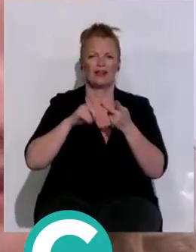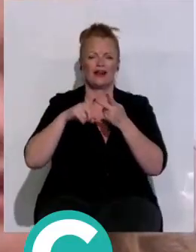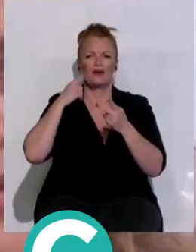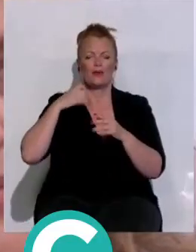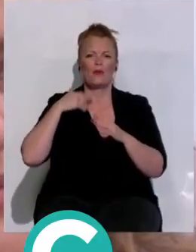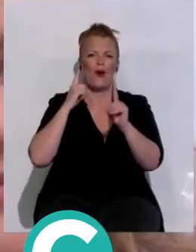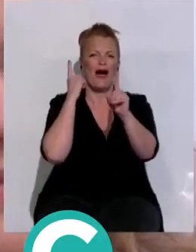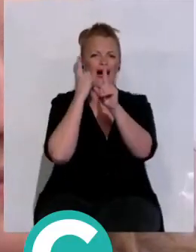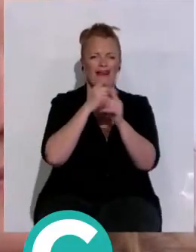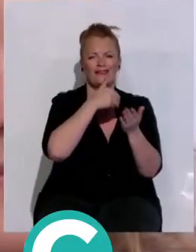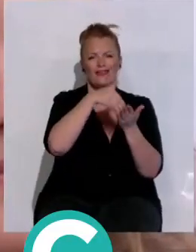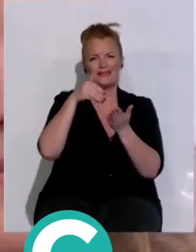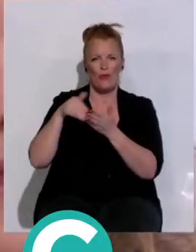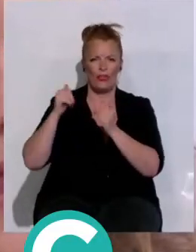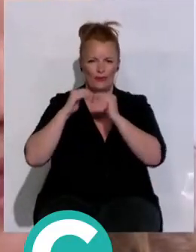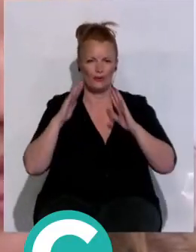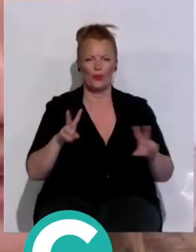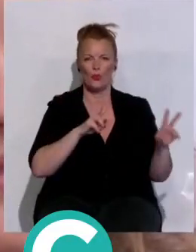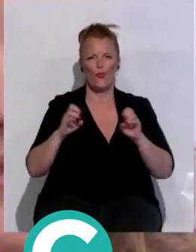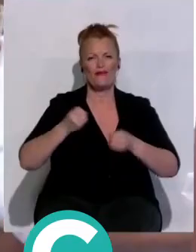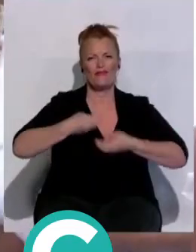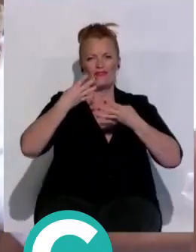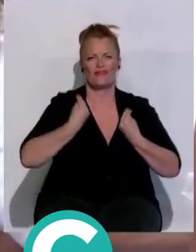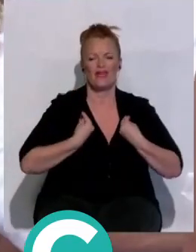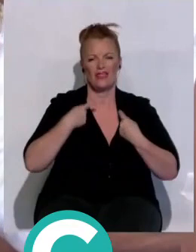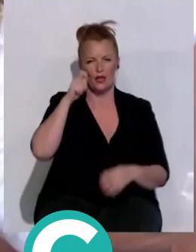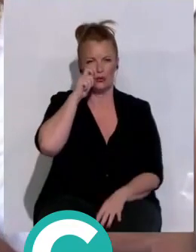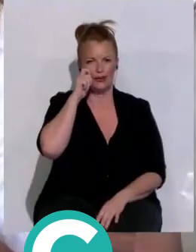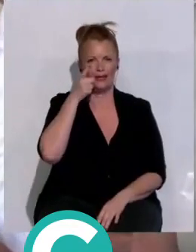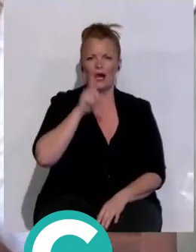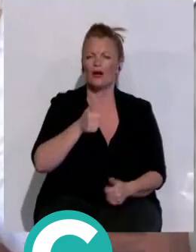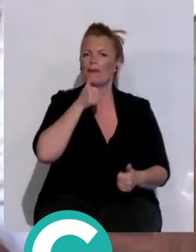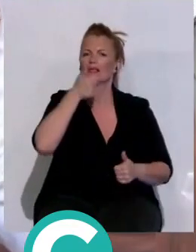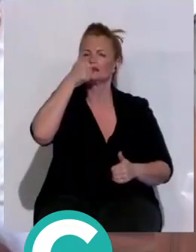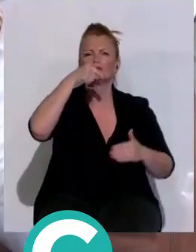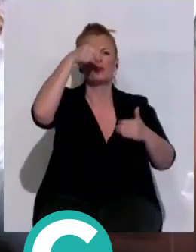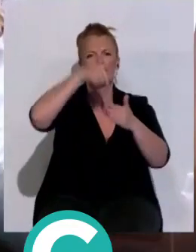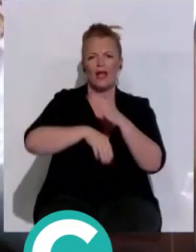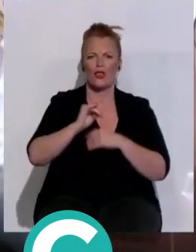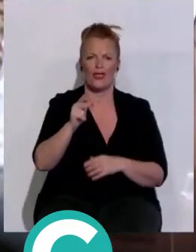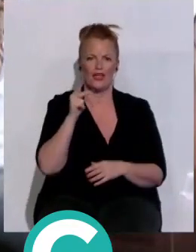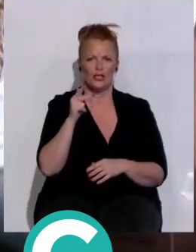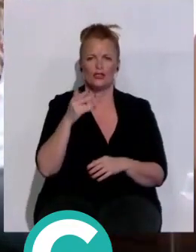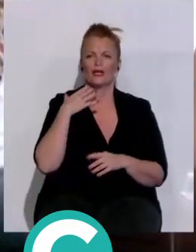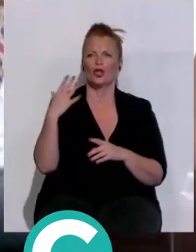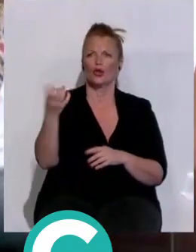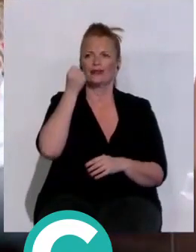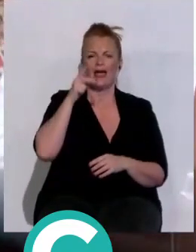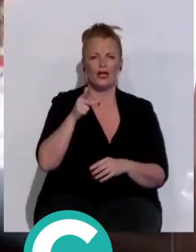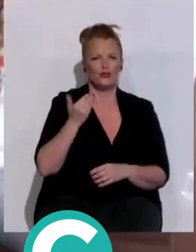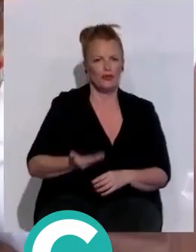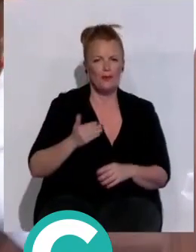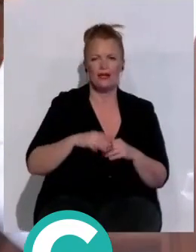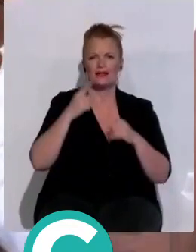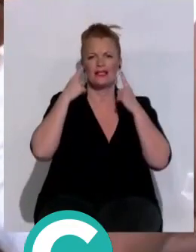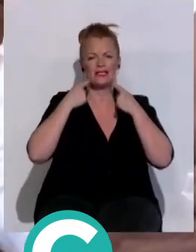limitaciones a las licencias de nuevas viviendas turísticas. Ahora vamos a seguir profundizando en los derechos, vamos a conquistar derechos fundamentales, vamos a conquistar